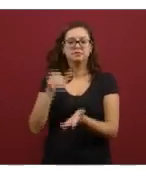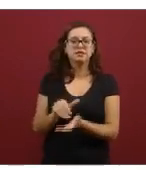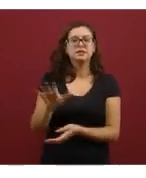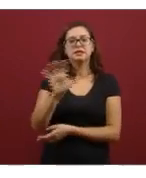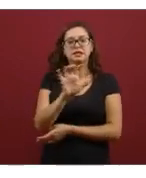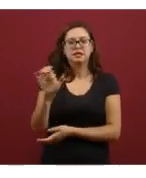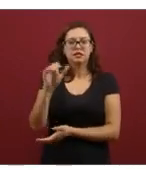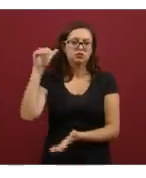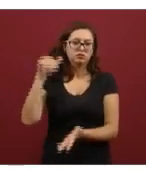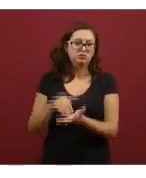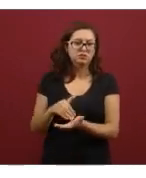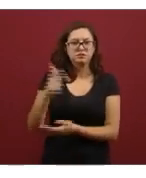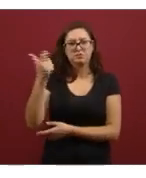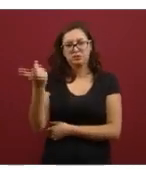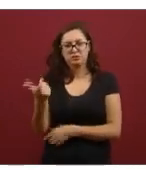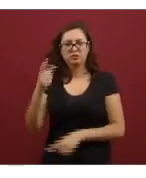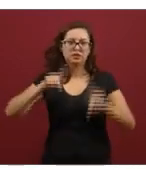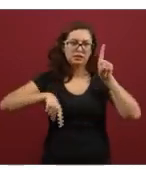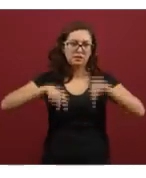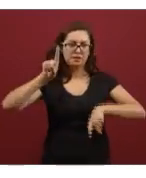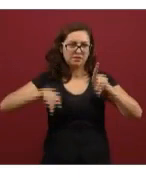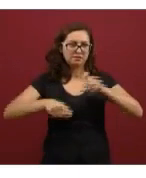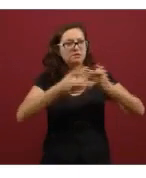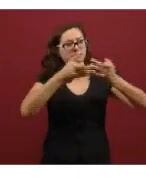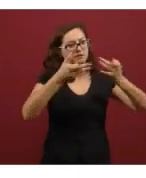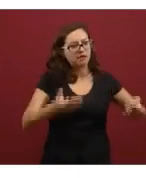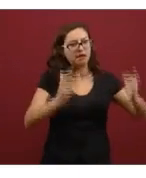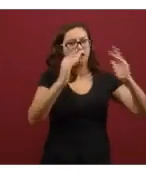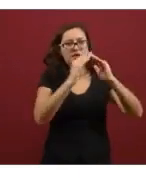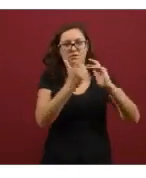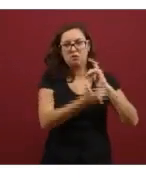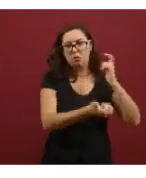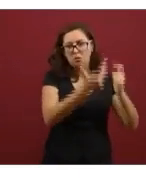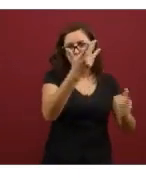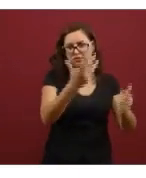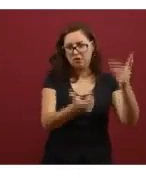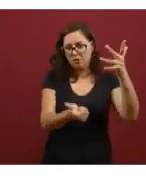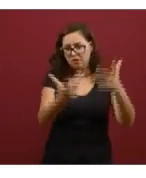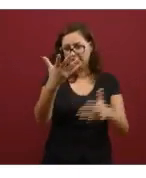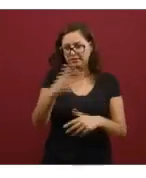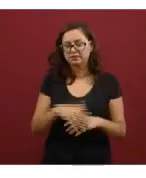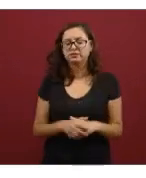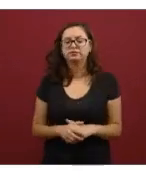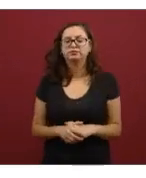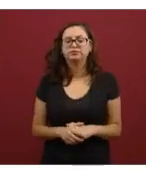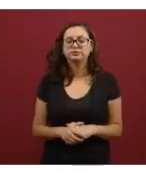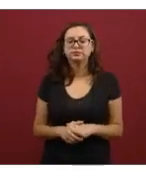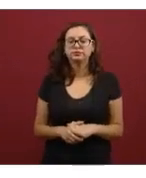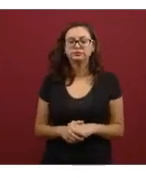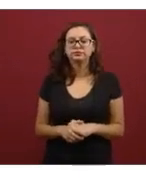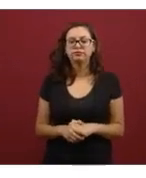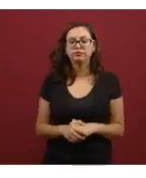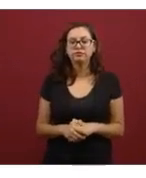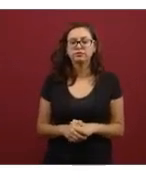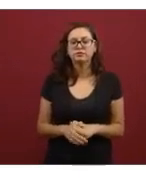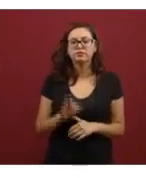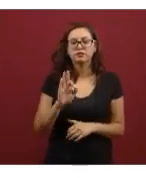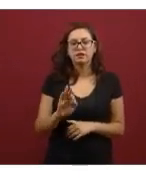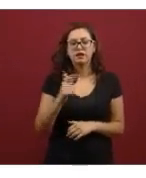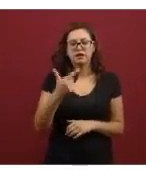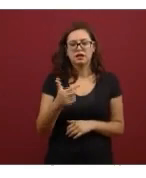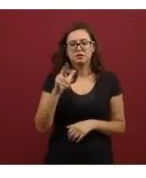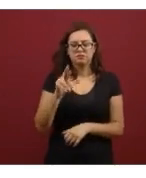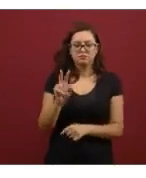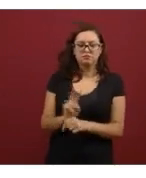de acuerdo al valor de los inmuebles. La unidad transferente es la Fiscalía General de la República. El monto